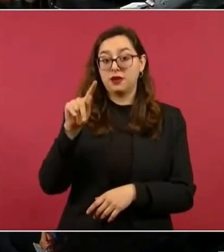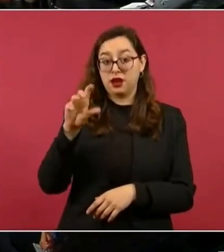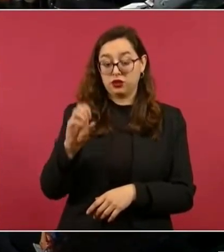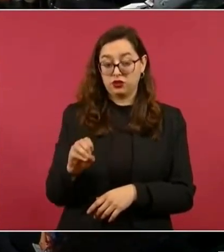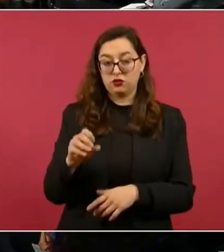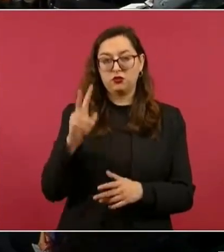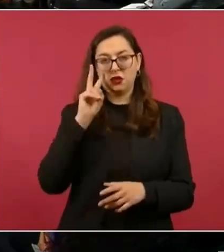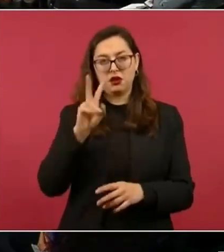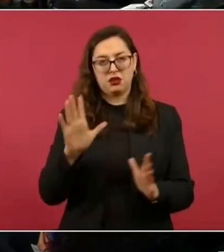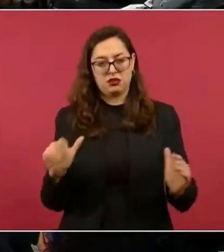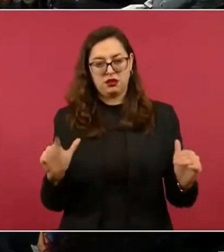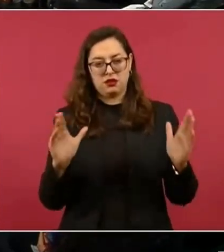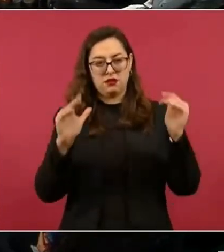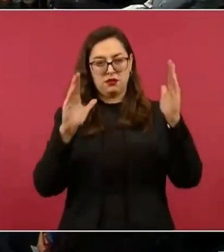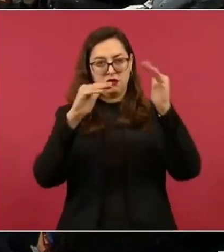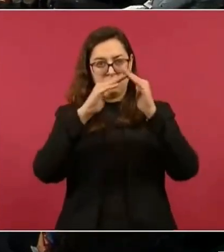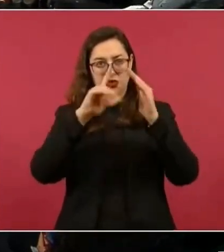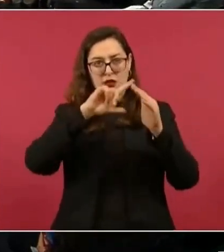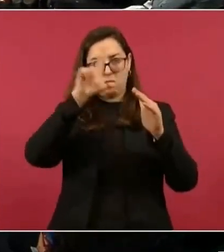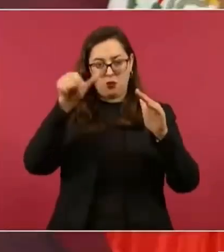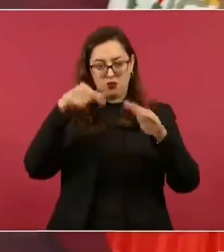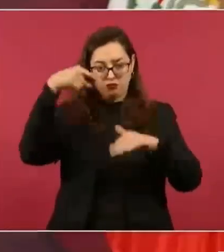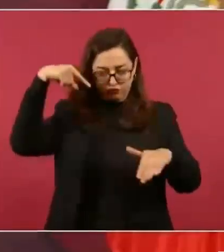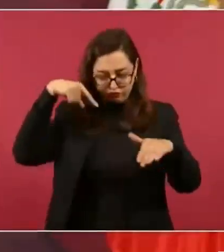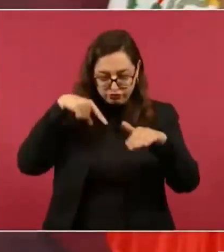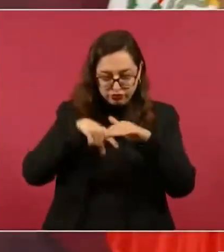por dentro.